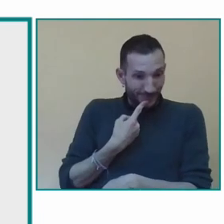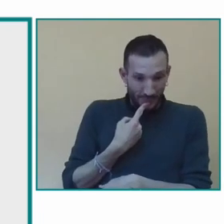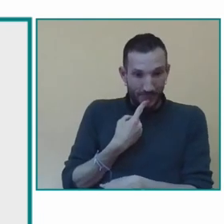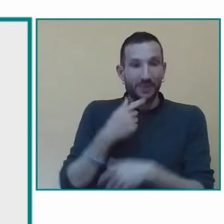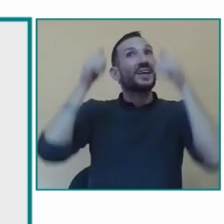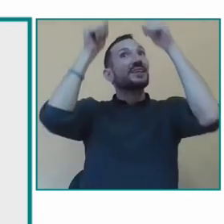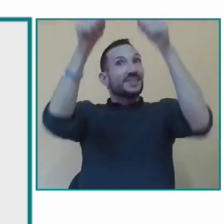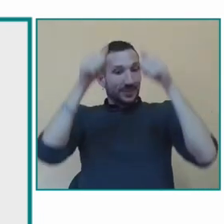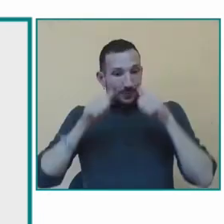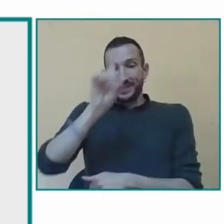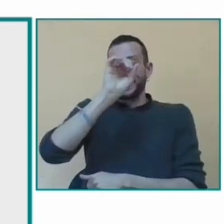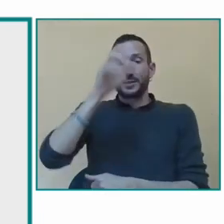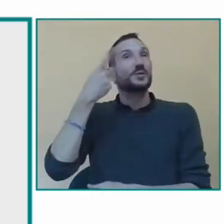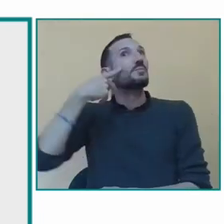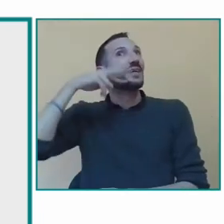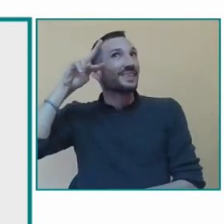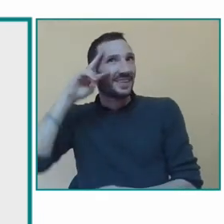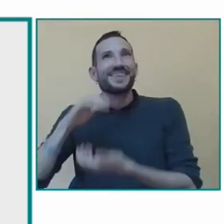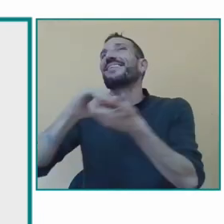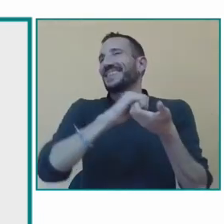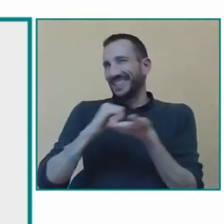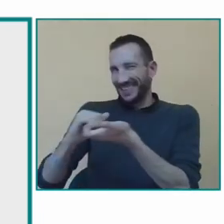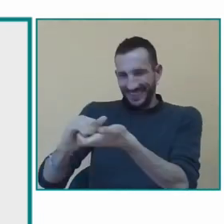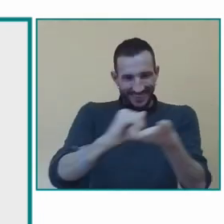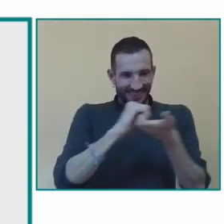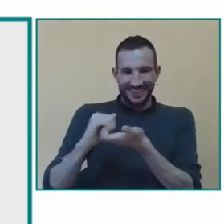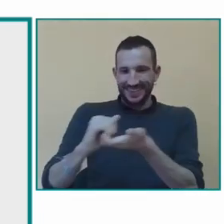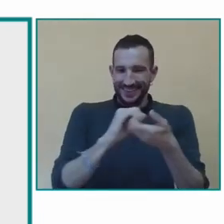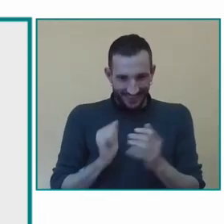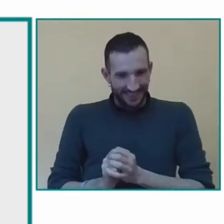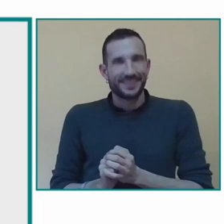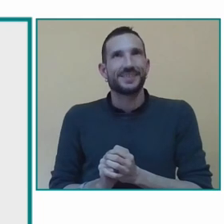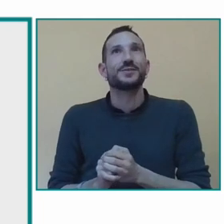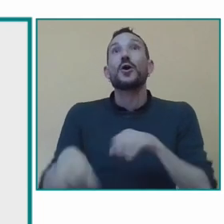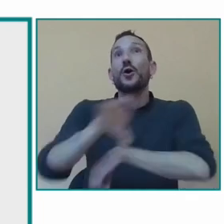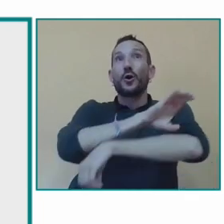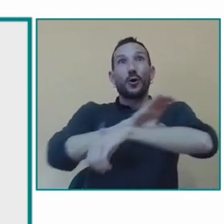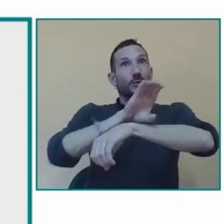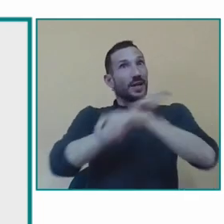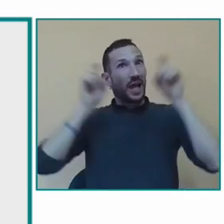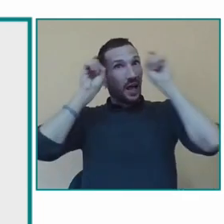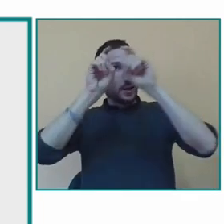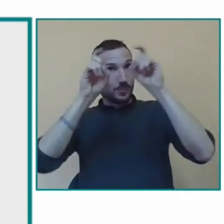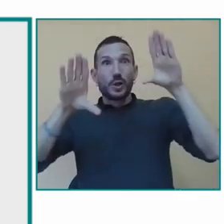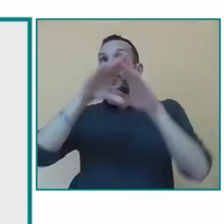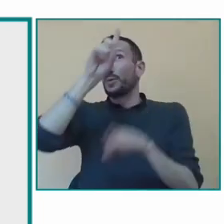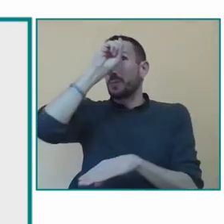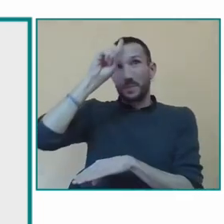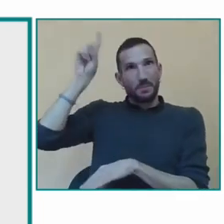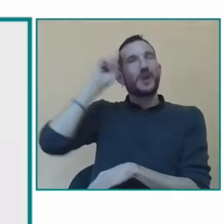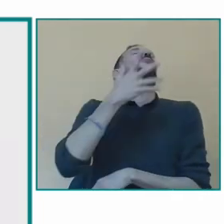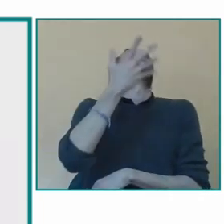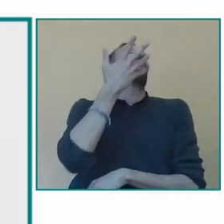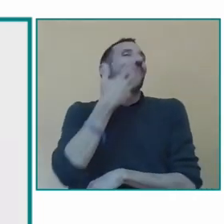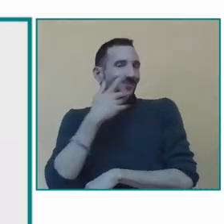el reconocimiento del perfil profesional bueno nosotros tenemos la titulación de especialistas en lengua de signos otorgada por la Confederación Estatal de